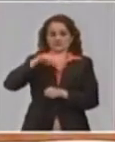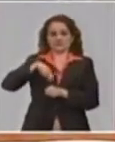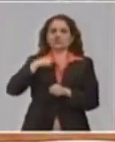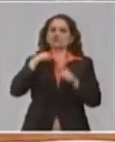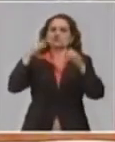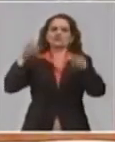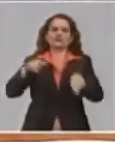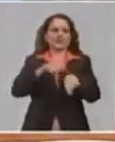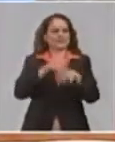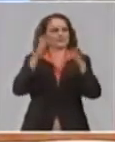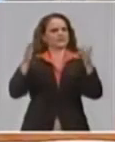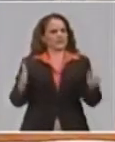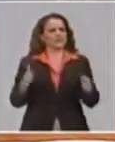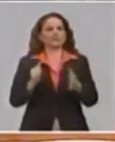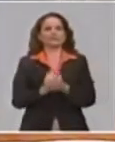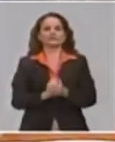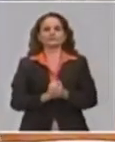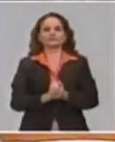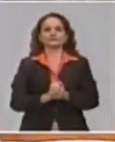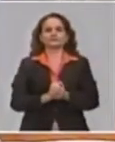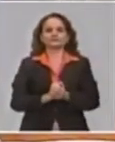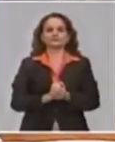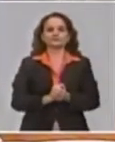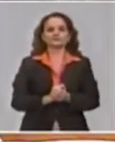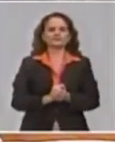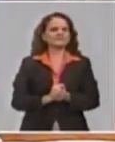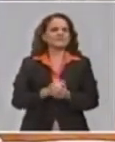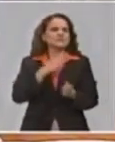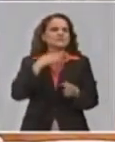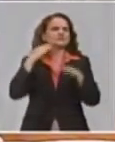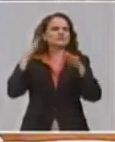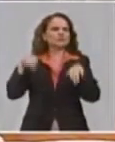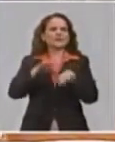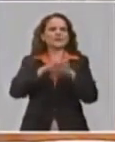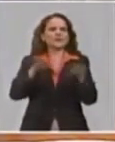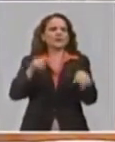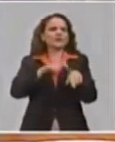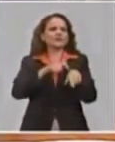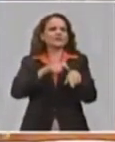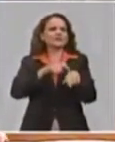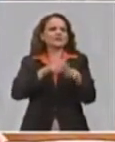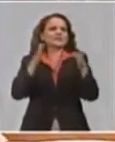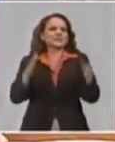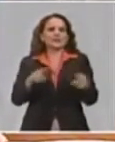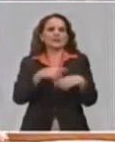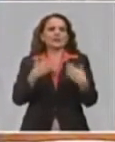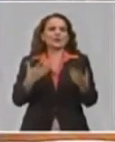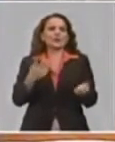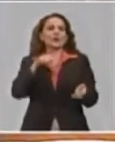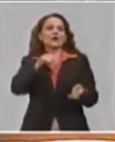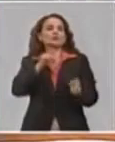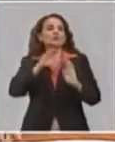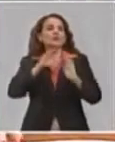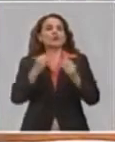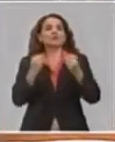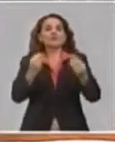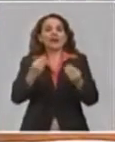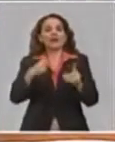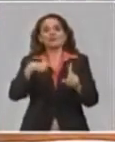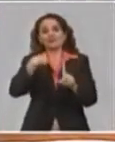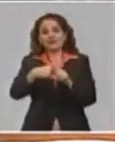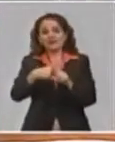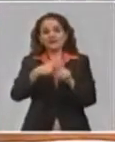encuentran suspendidas. Ahora, esta suspensión temporal del ejercicio de la actividad estuvo acompañada de medidas tributarias